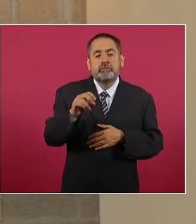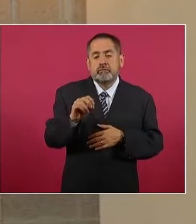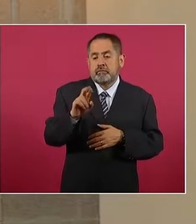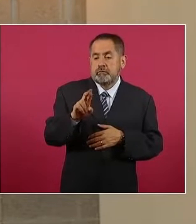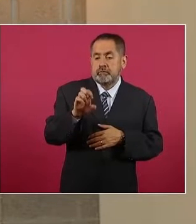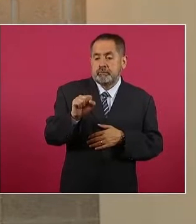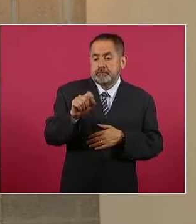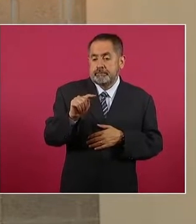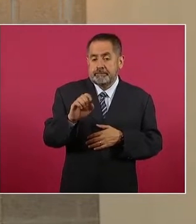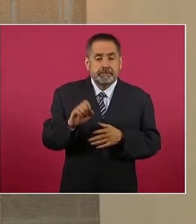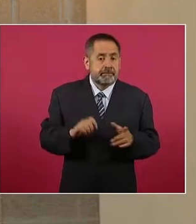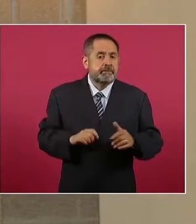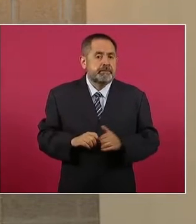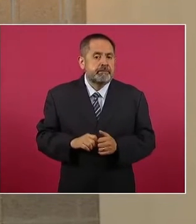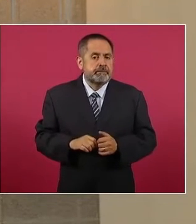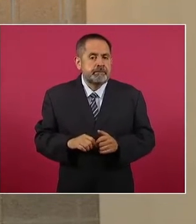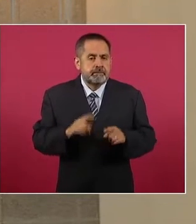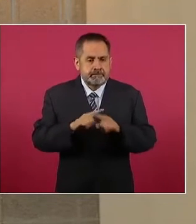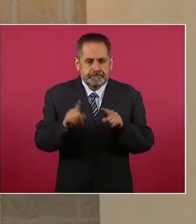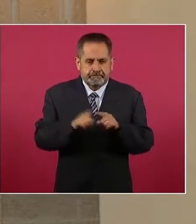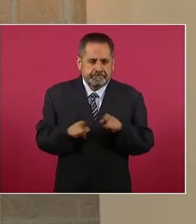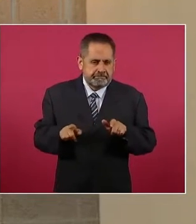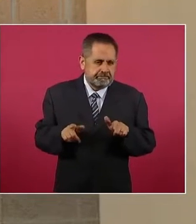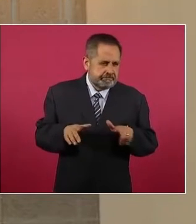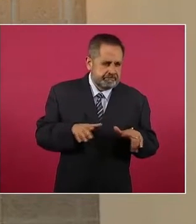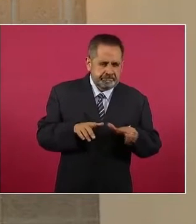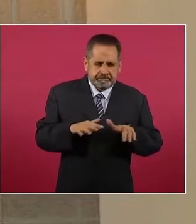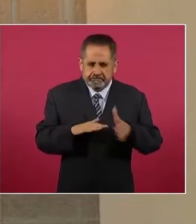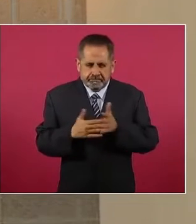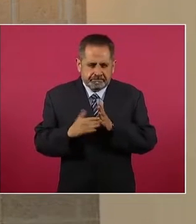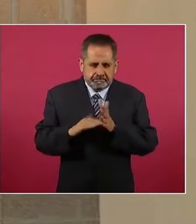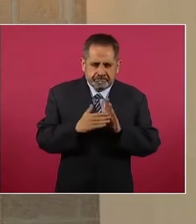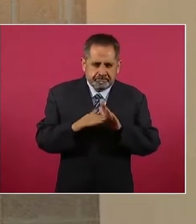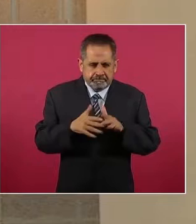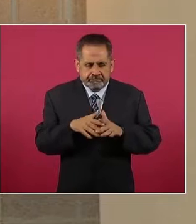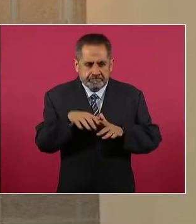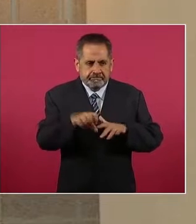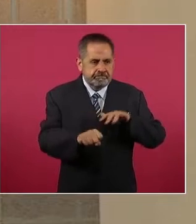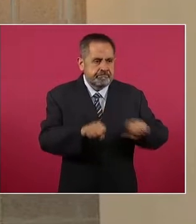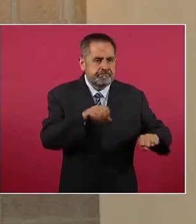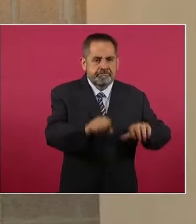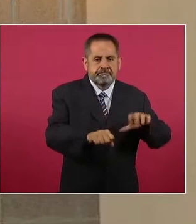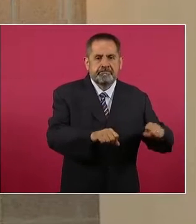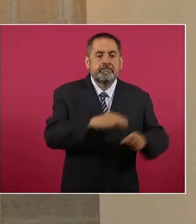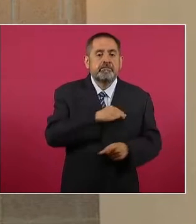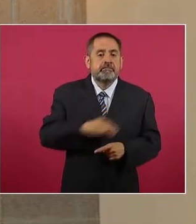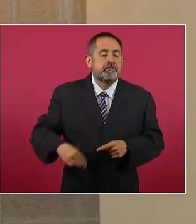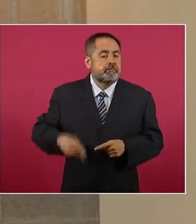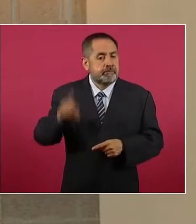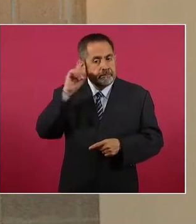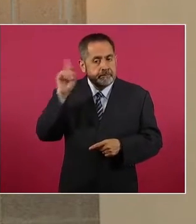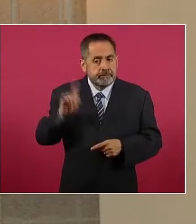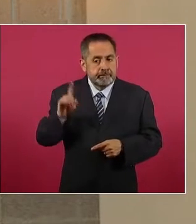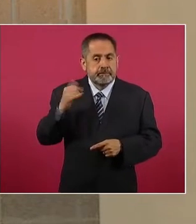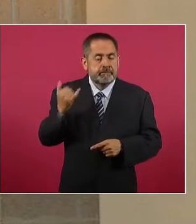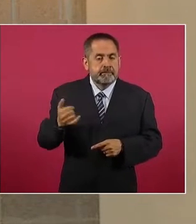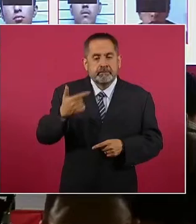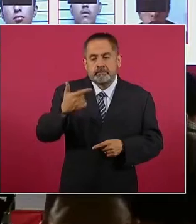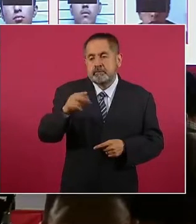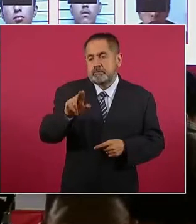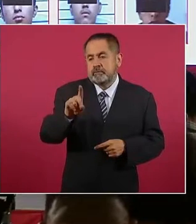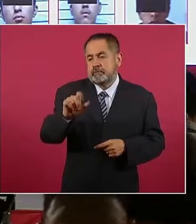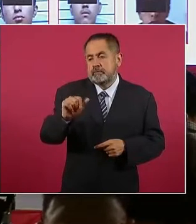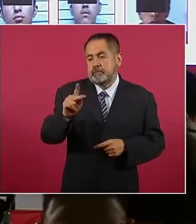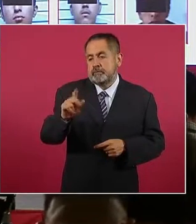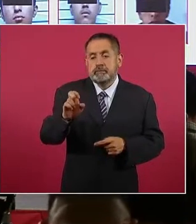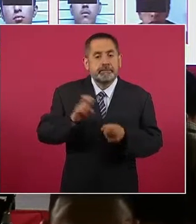ocurrió en diferentes acciones que se llevaron a cabo en los municipios de Zacatecas y Guadalupe, en el estado